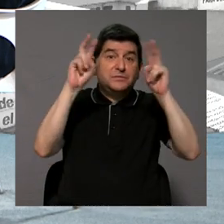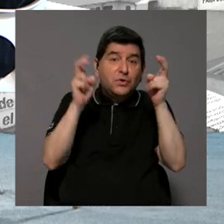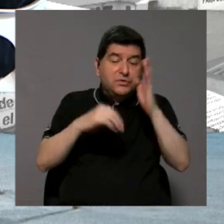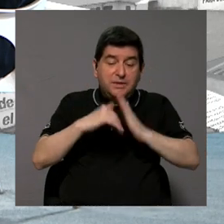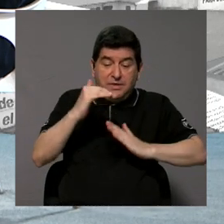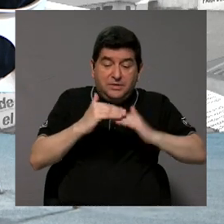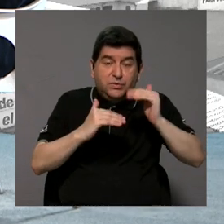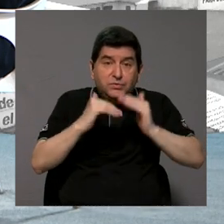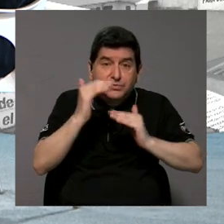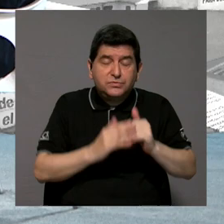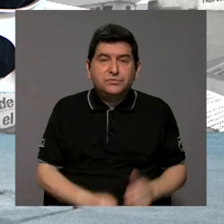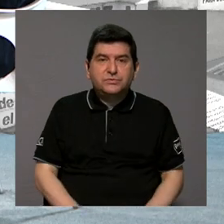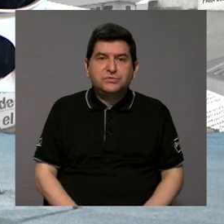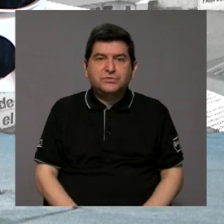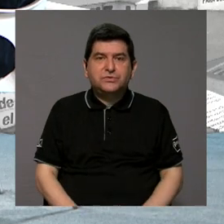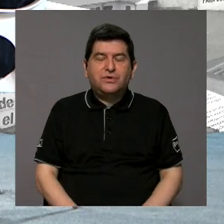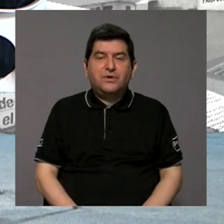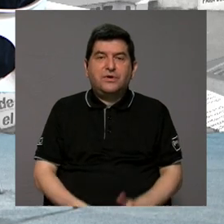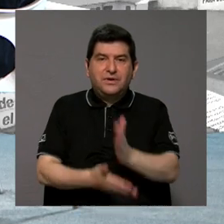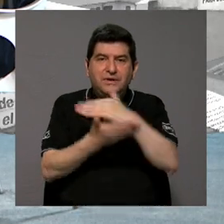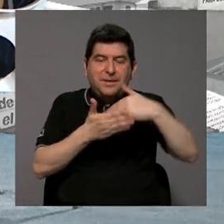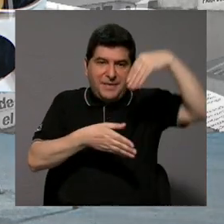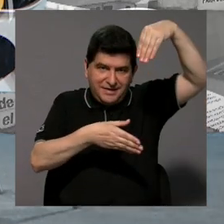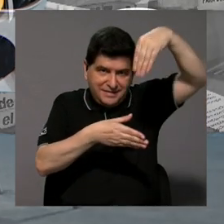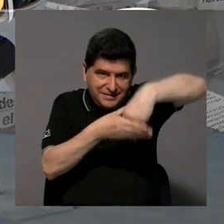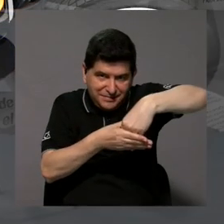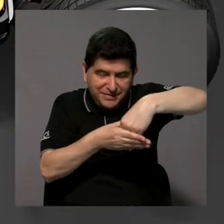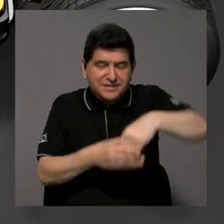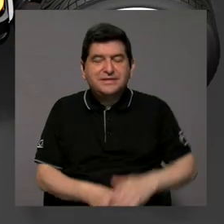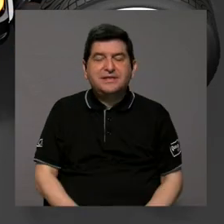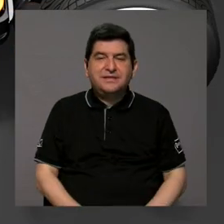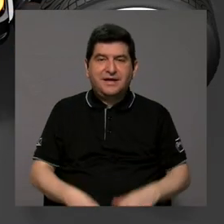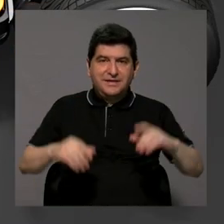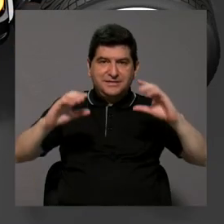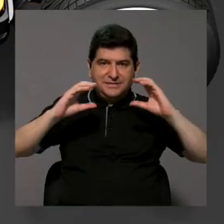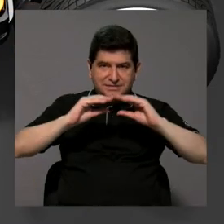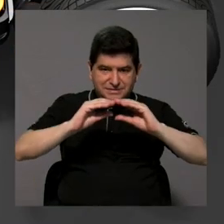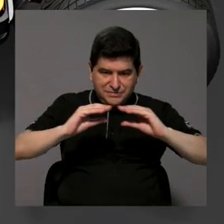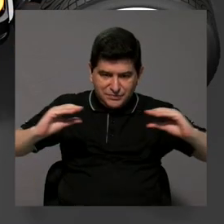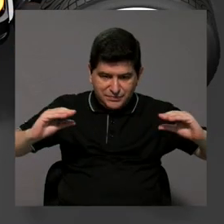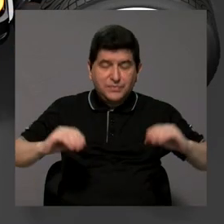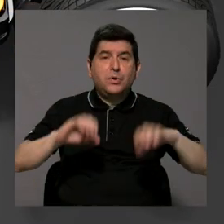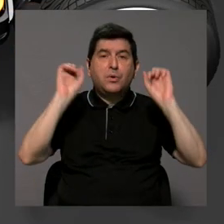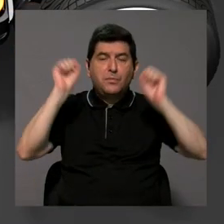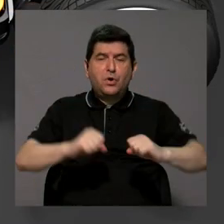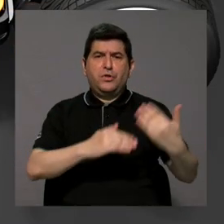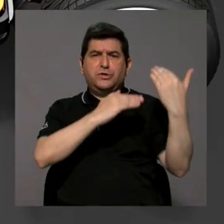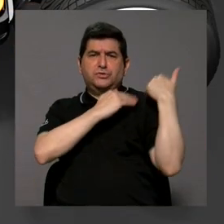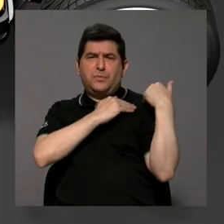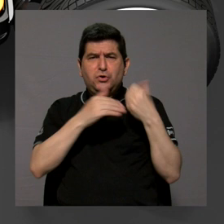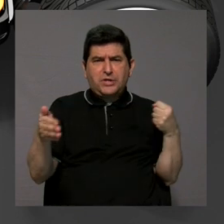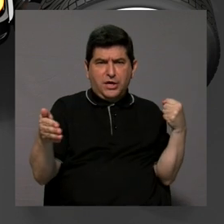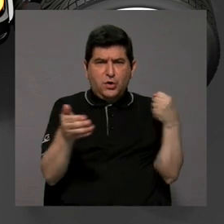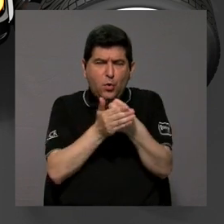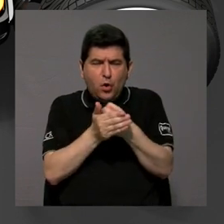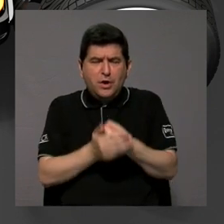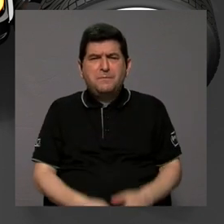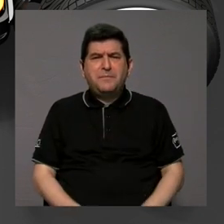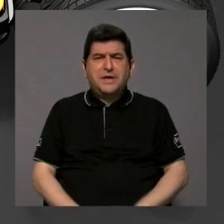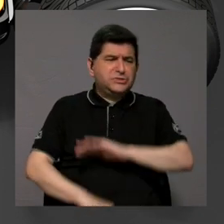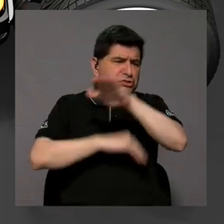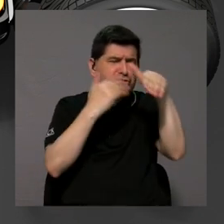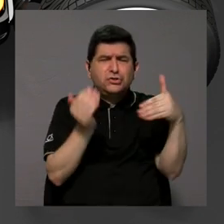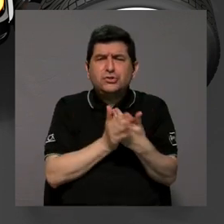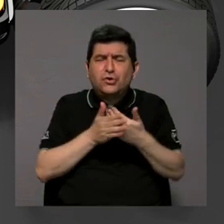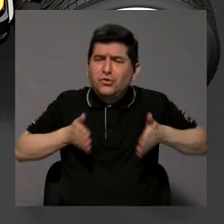constructivo, el chasis donde se encapsulan las baterías tiene que ser resistente a todos los golpes, huecos, todo